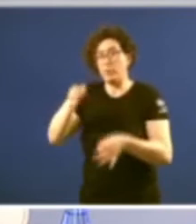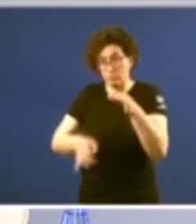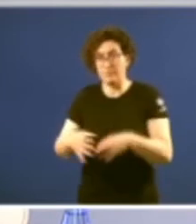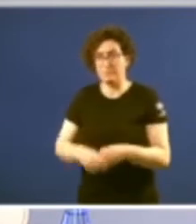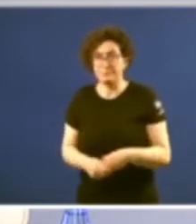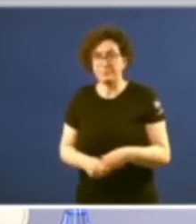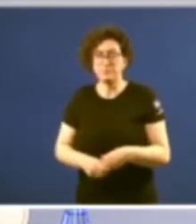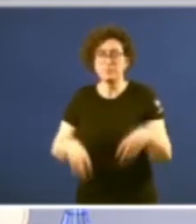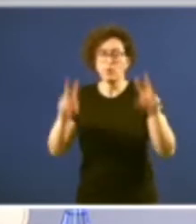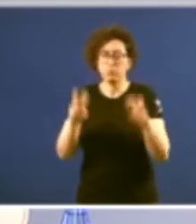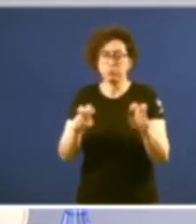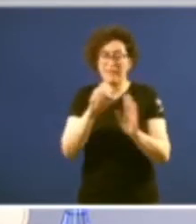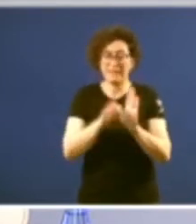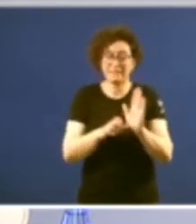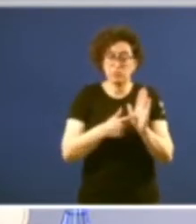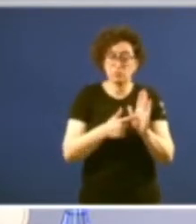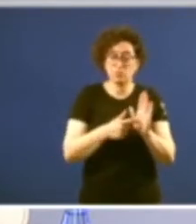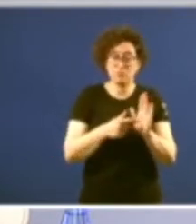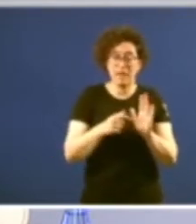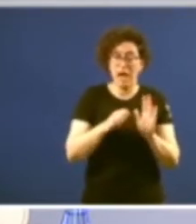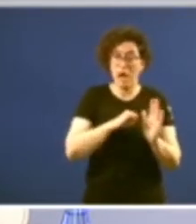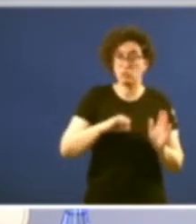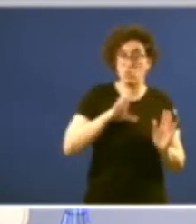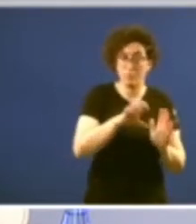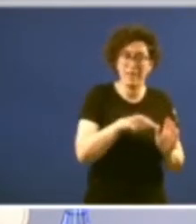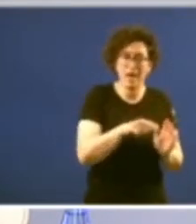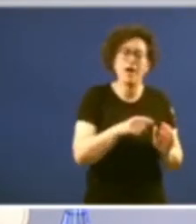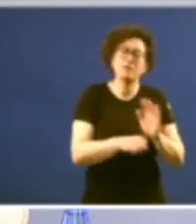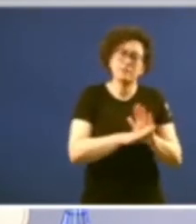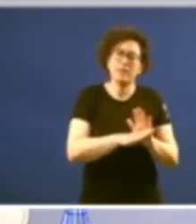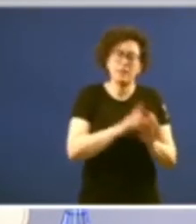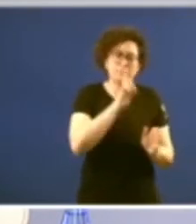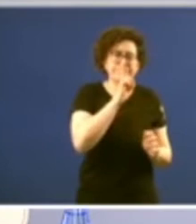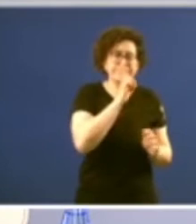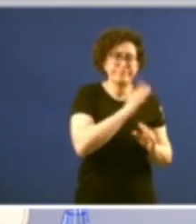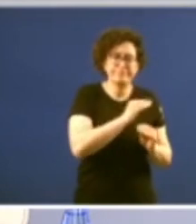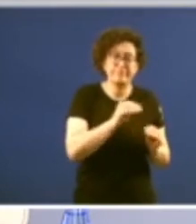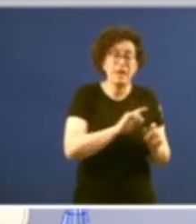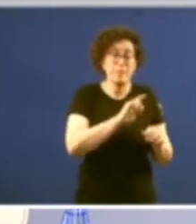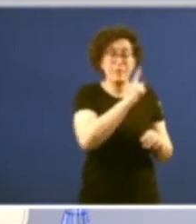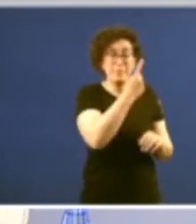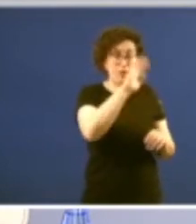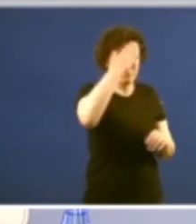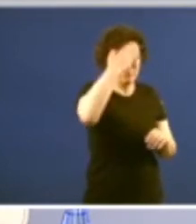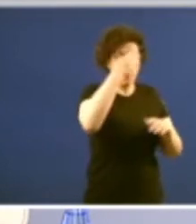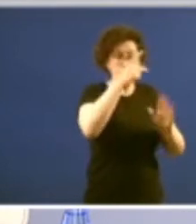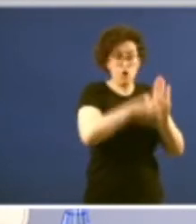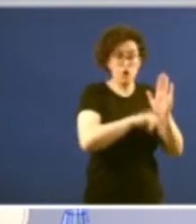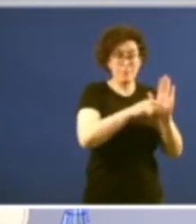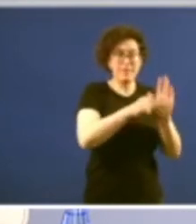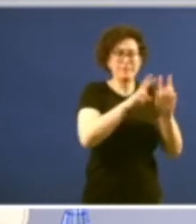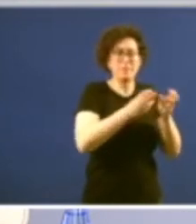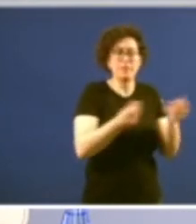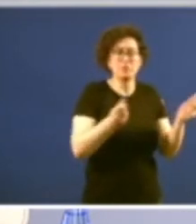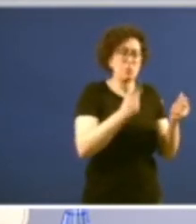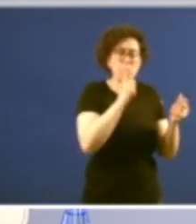ben os primeiros estatutos de autonomía mantiveron o mesmo silencio que gardara a norma suprema con relación a disolución